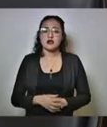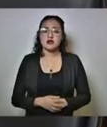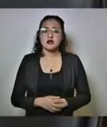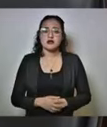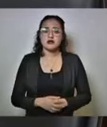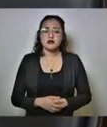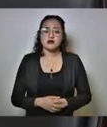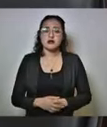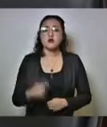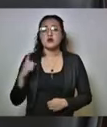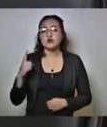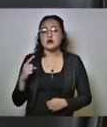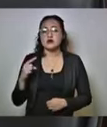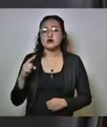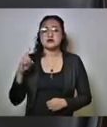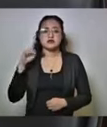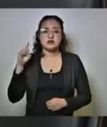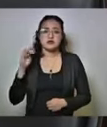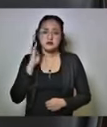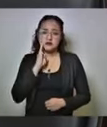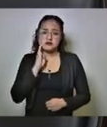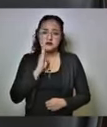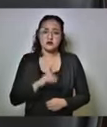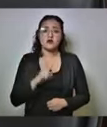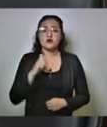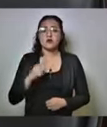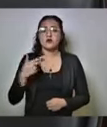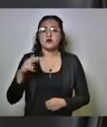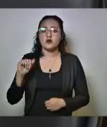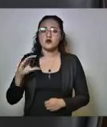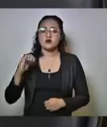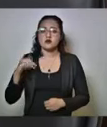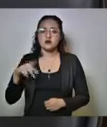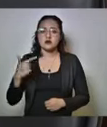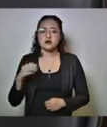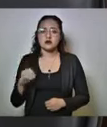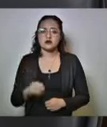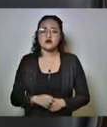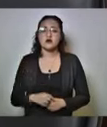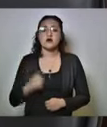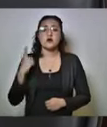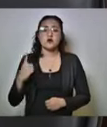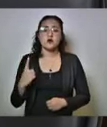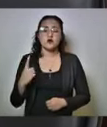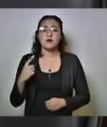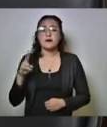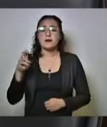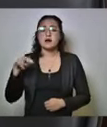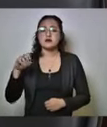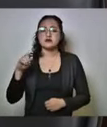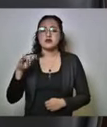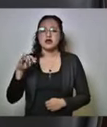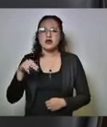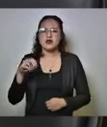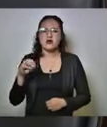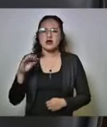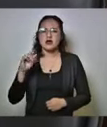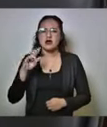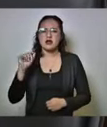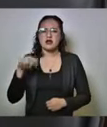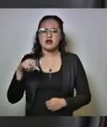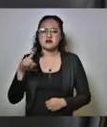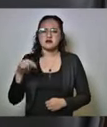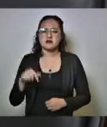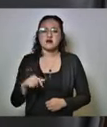uno en Zacatlán, uno en Huautzinango, uno en Venustiano Carranza, uno en